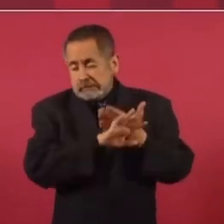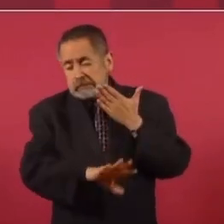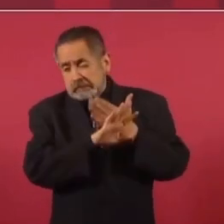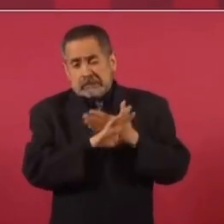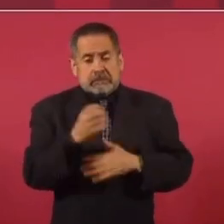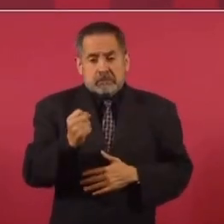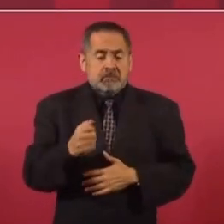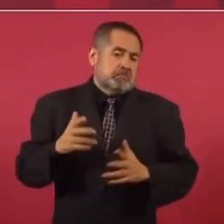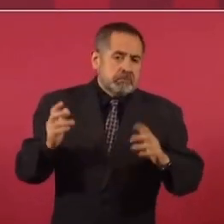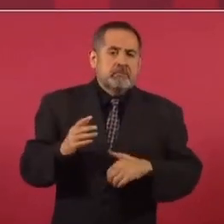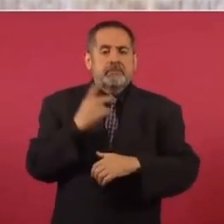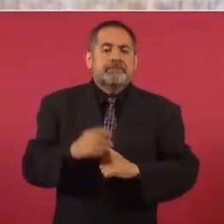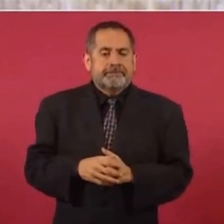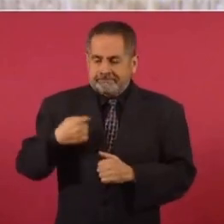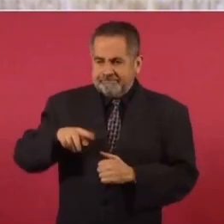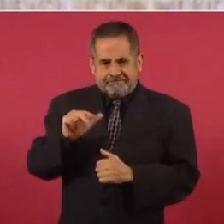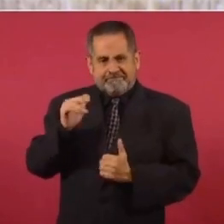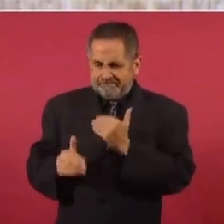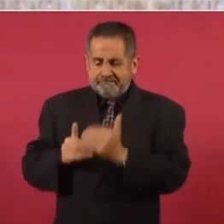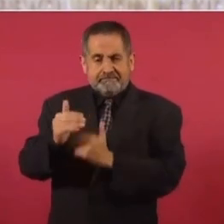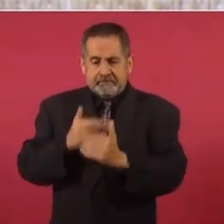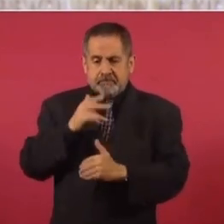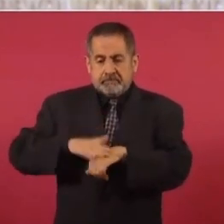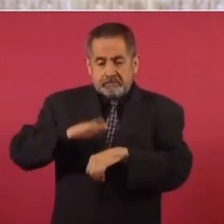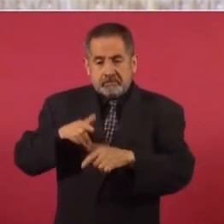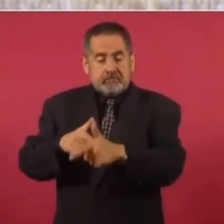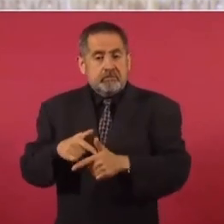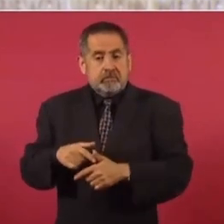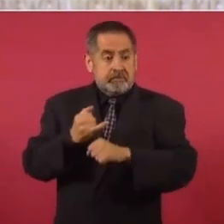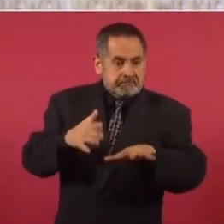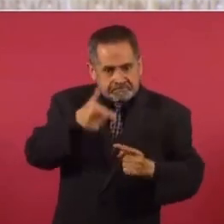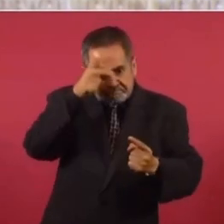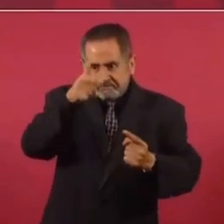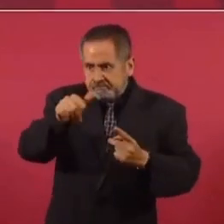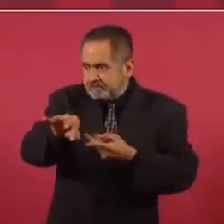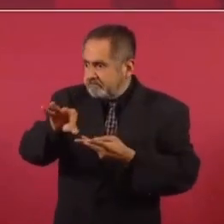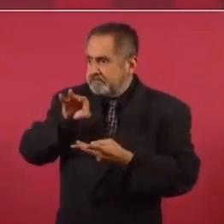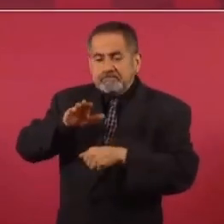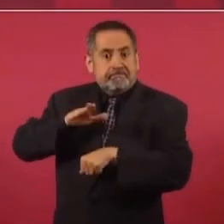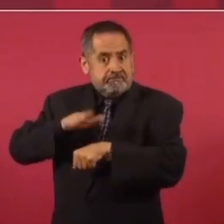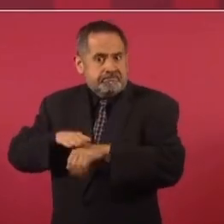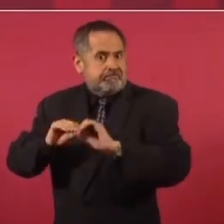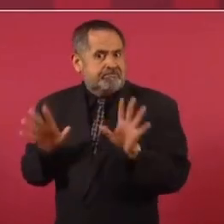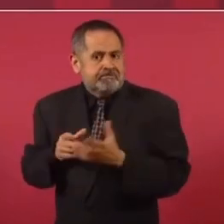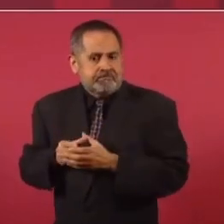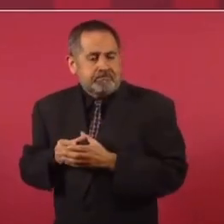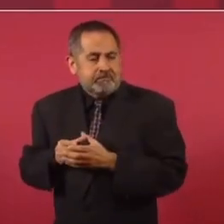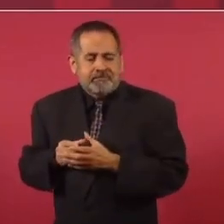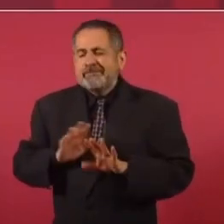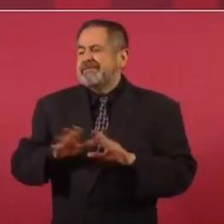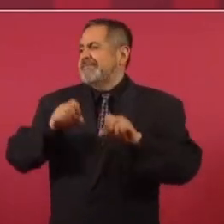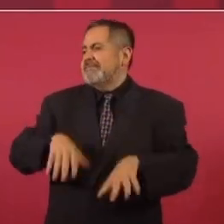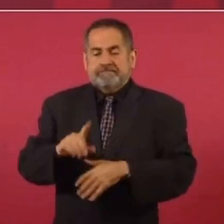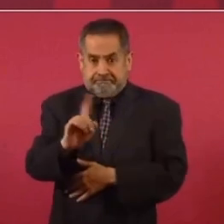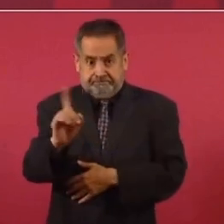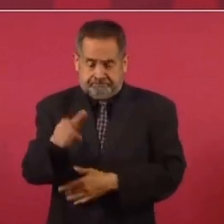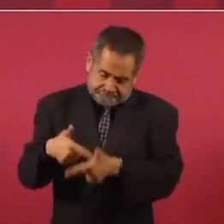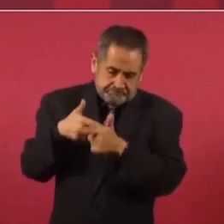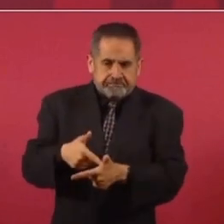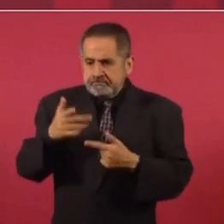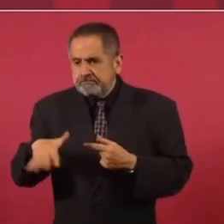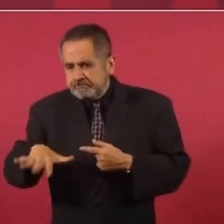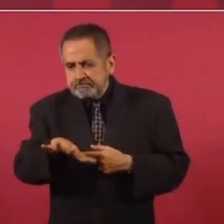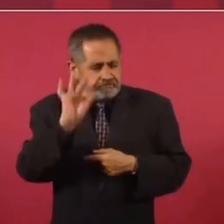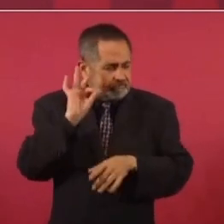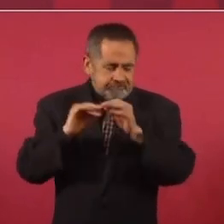reacción, porque se ha ido avanzando, cada vez tenemos más información y no vamos a detener la búsqueda y